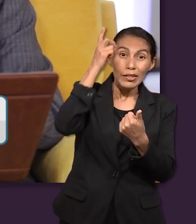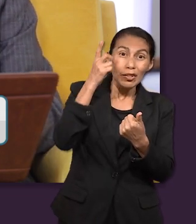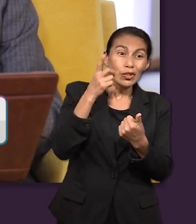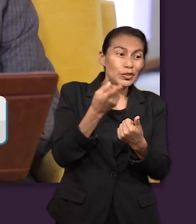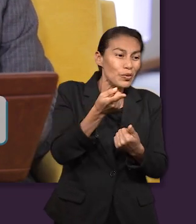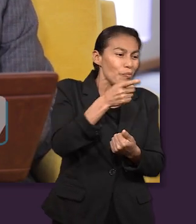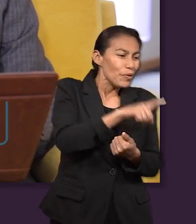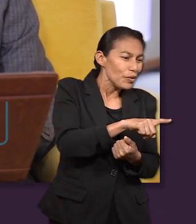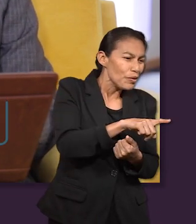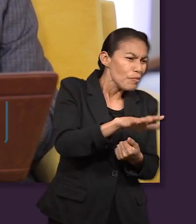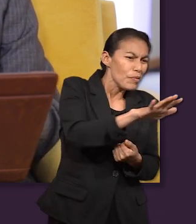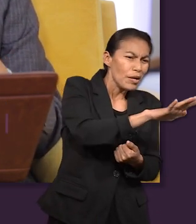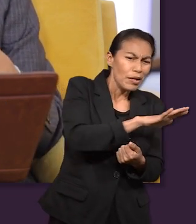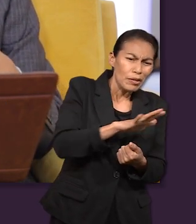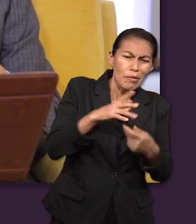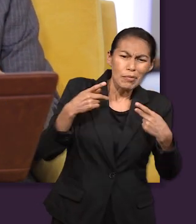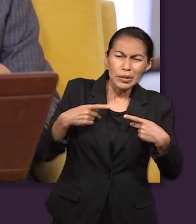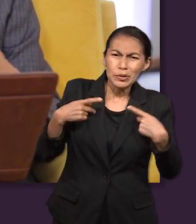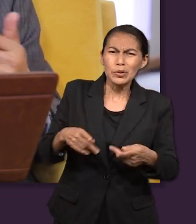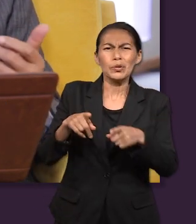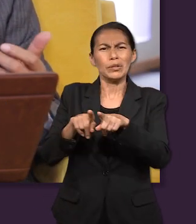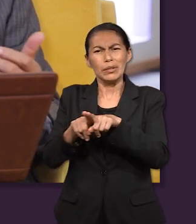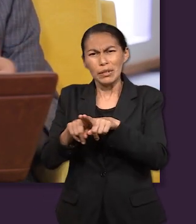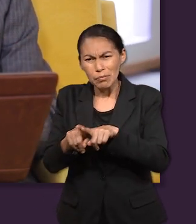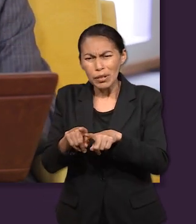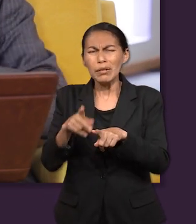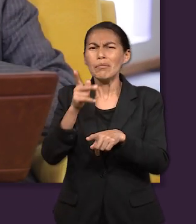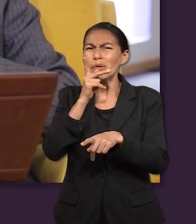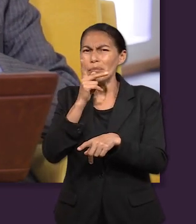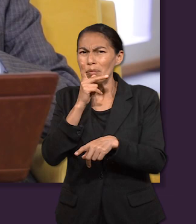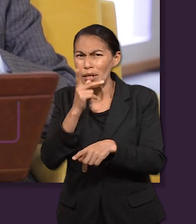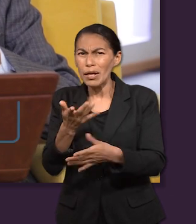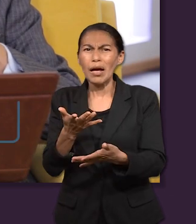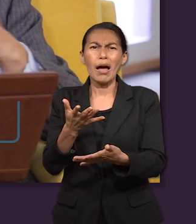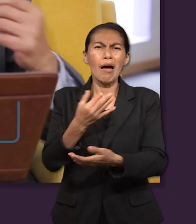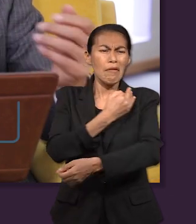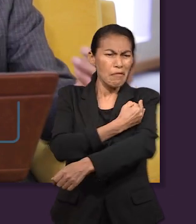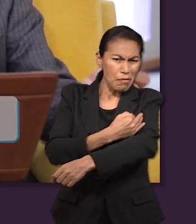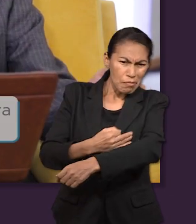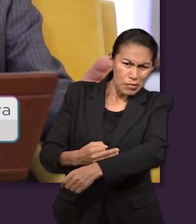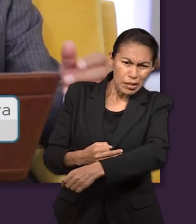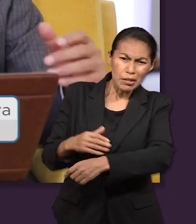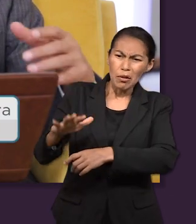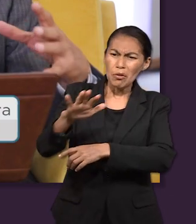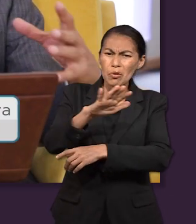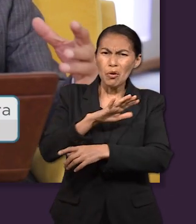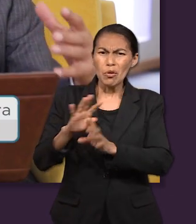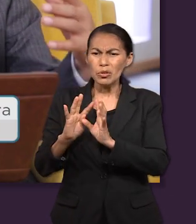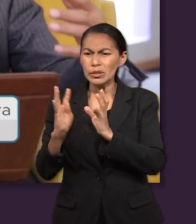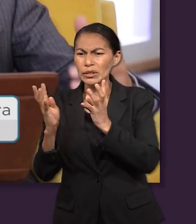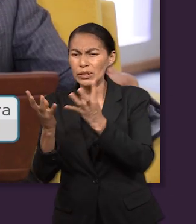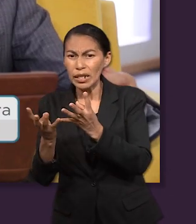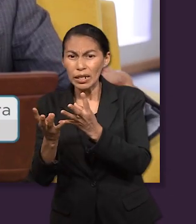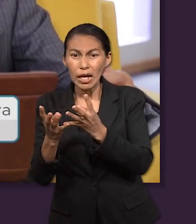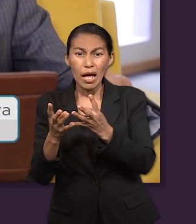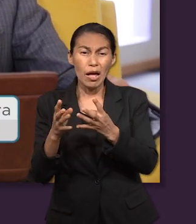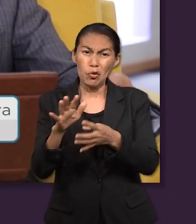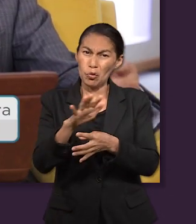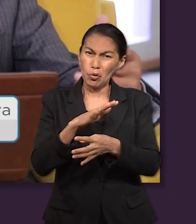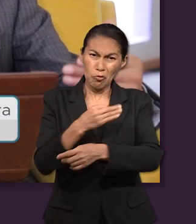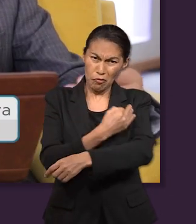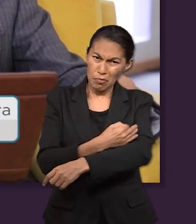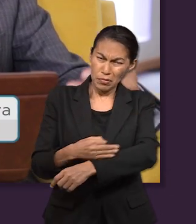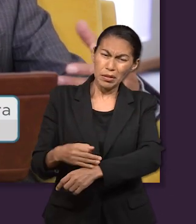a toda su familia, salvar a sus hermanos, salvar a su padre, salvar a todos aquellos